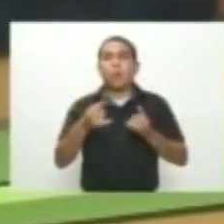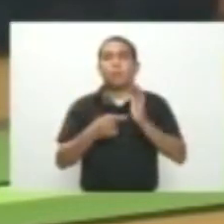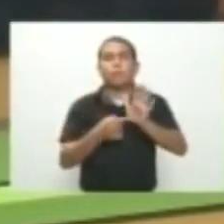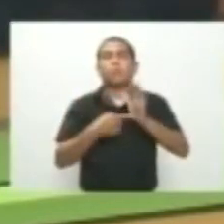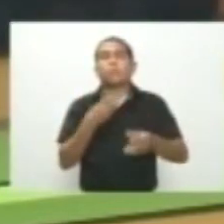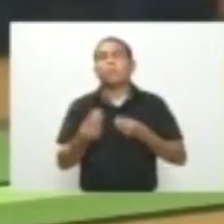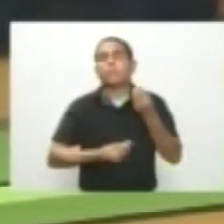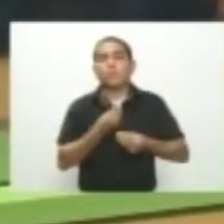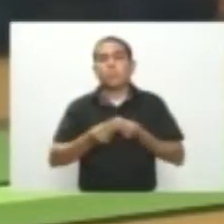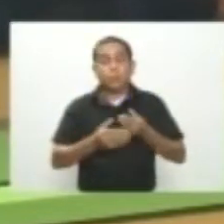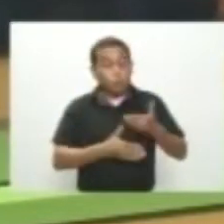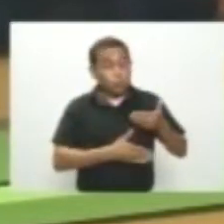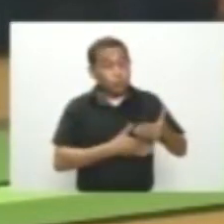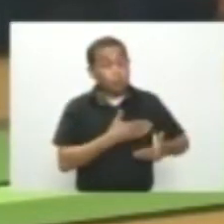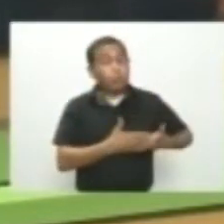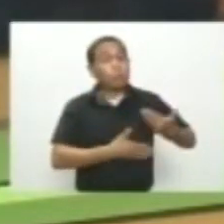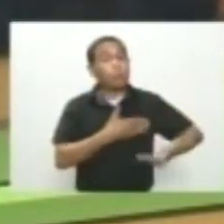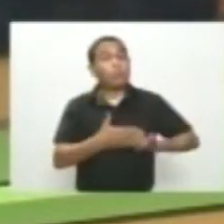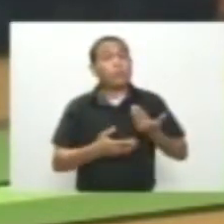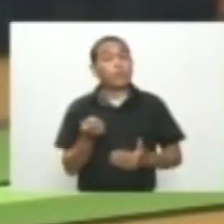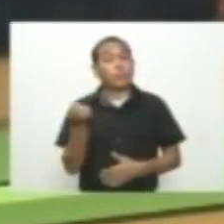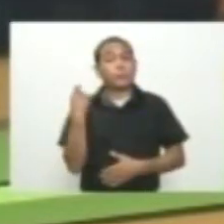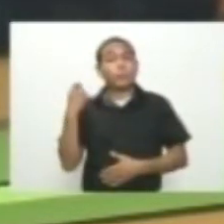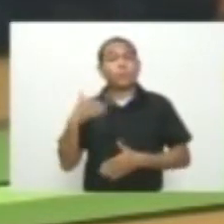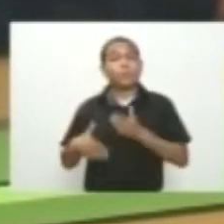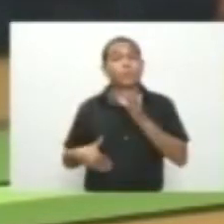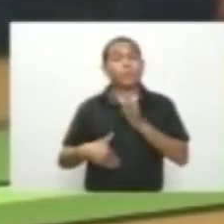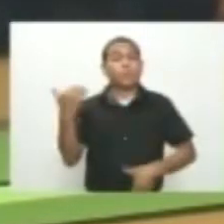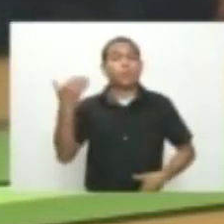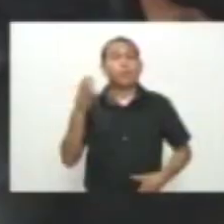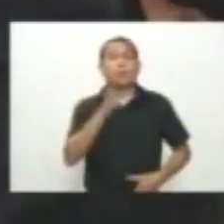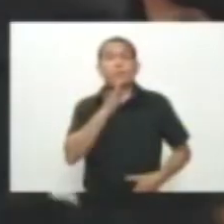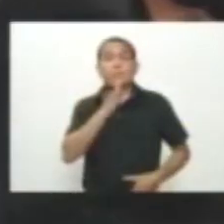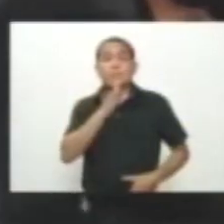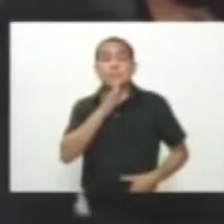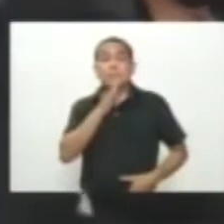ante un proceso que recién le inició la Procuraduría